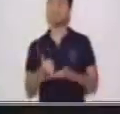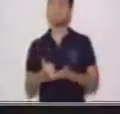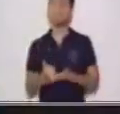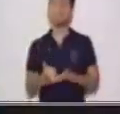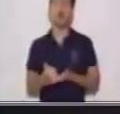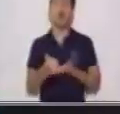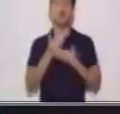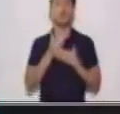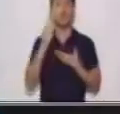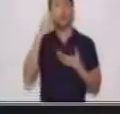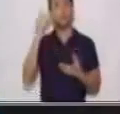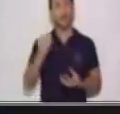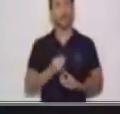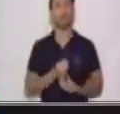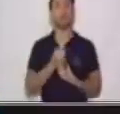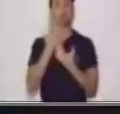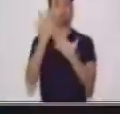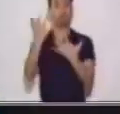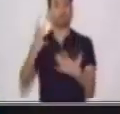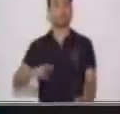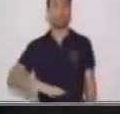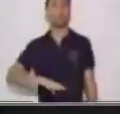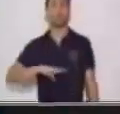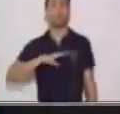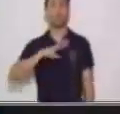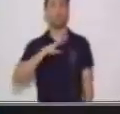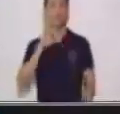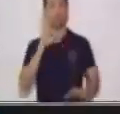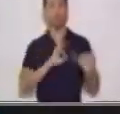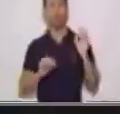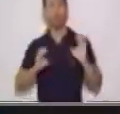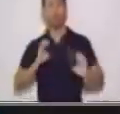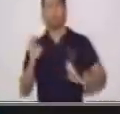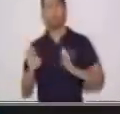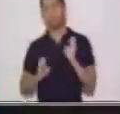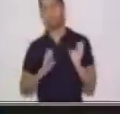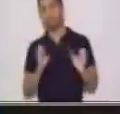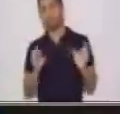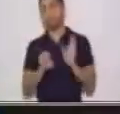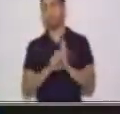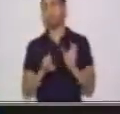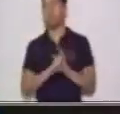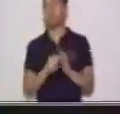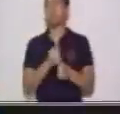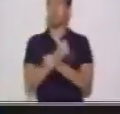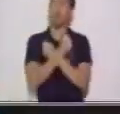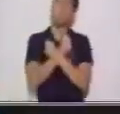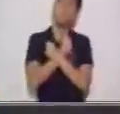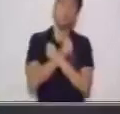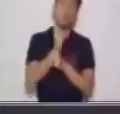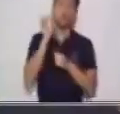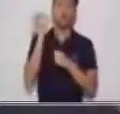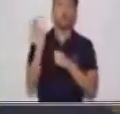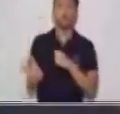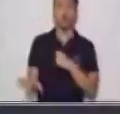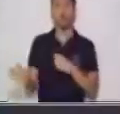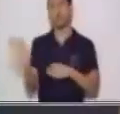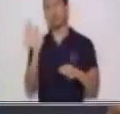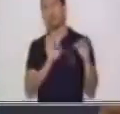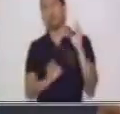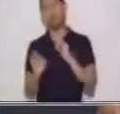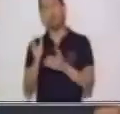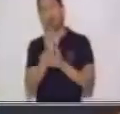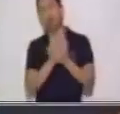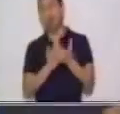nuestros sentimientos o emociones. Por ejemplo, de amor, de odio o de